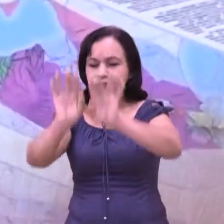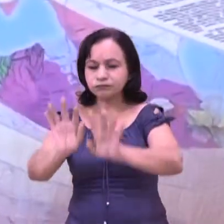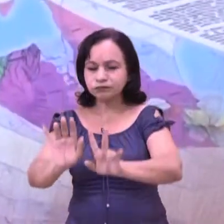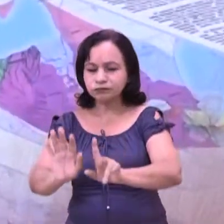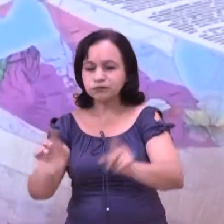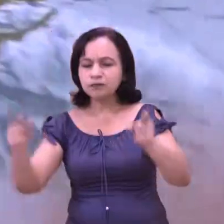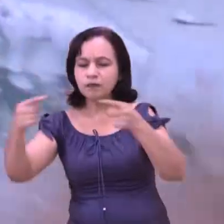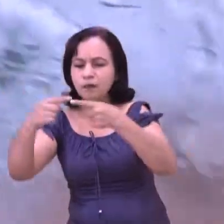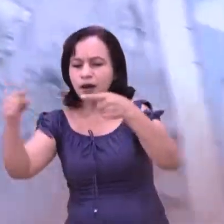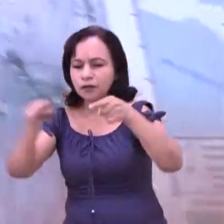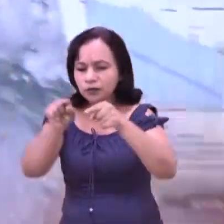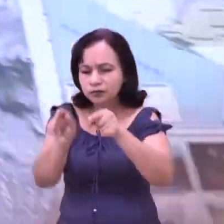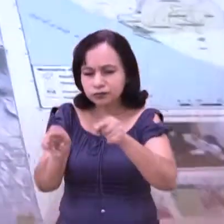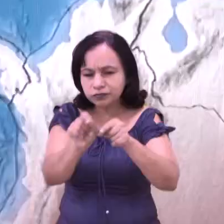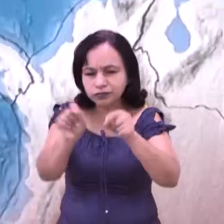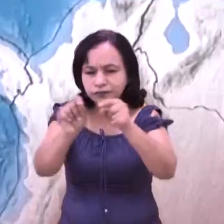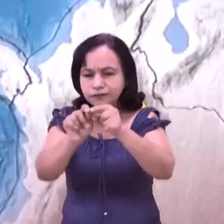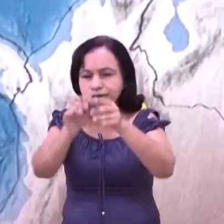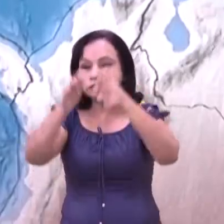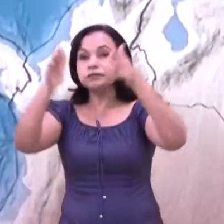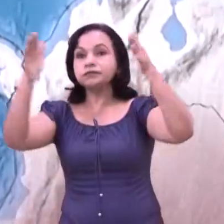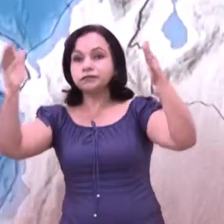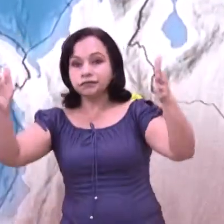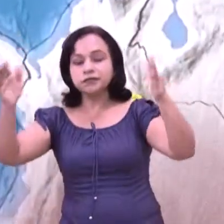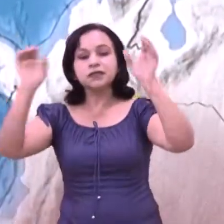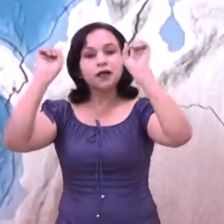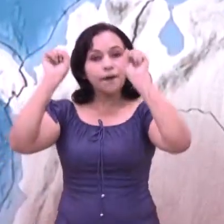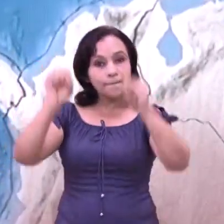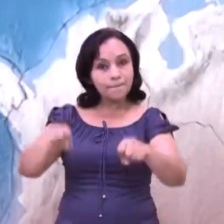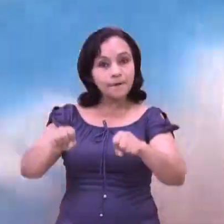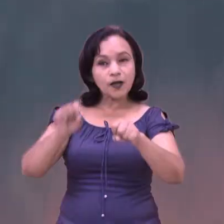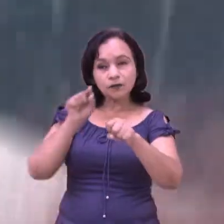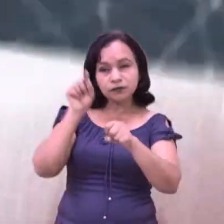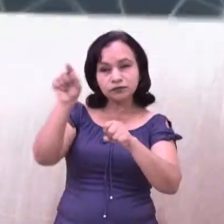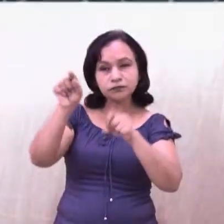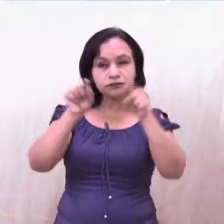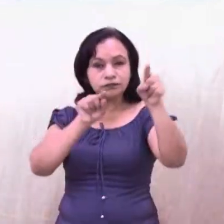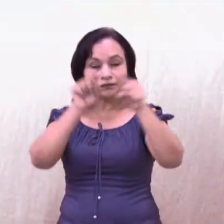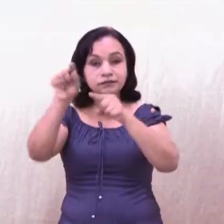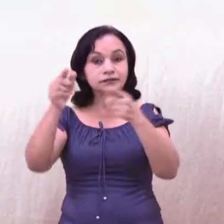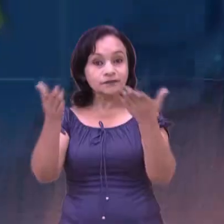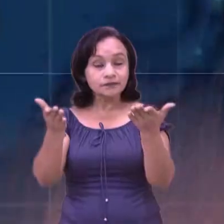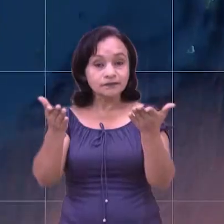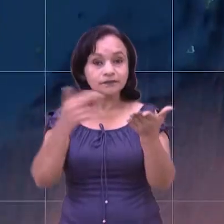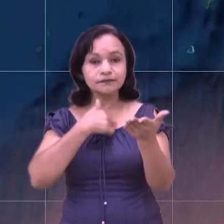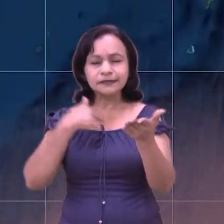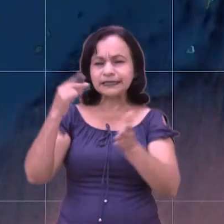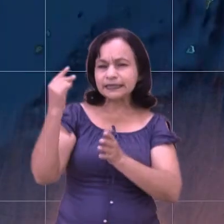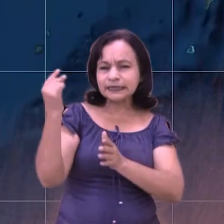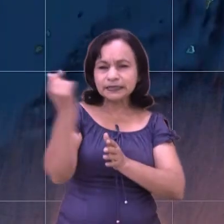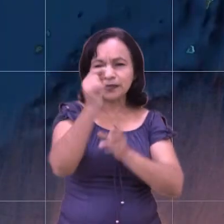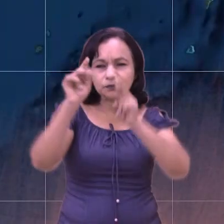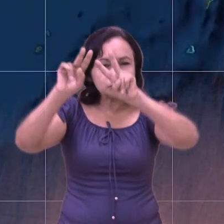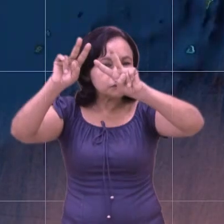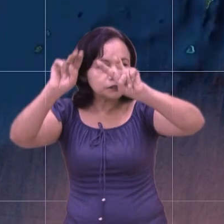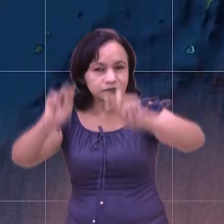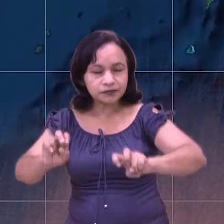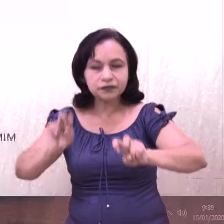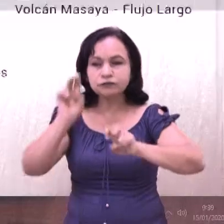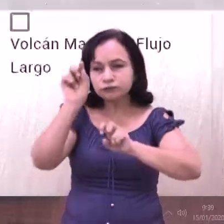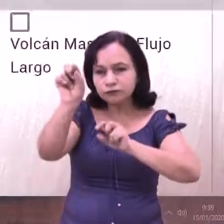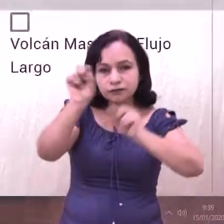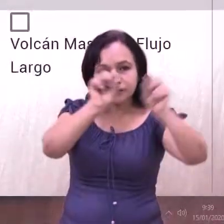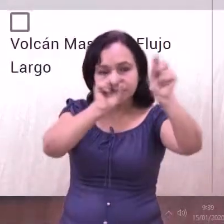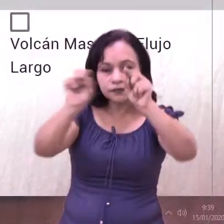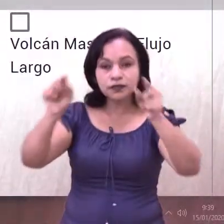línea, utilizando la información nacional e internacional, de tal manera que podamos, en escasos minutos, poder